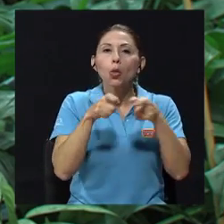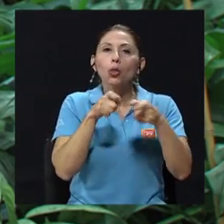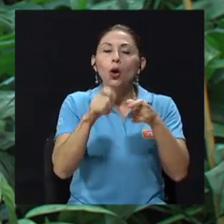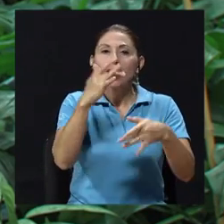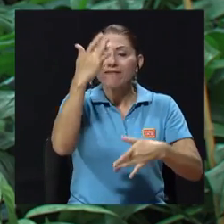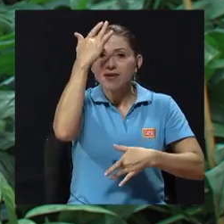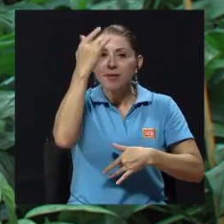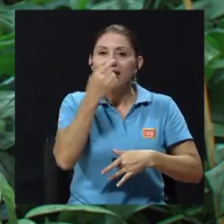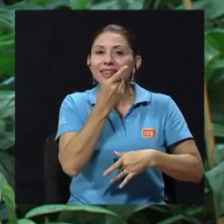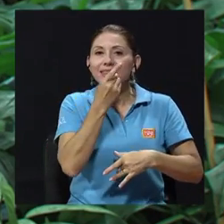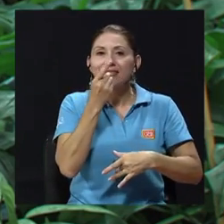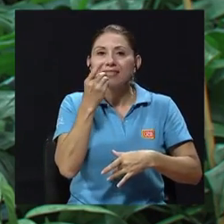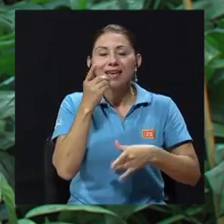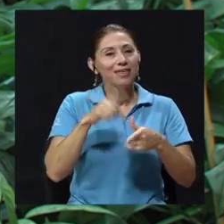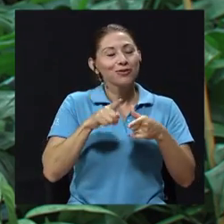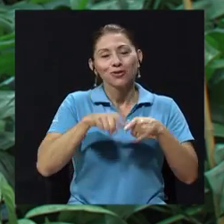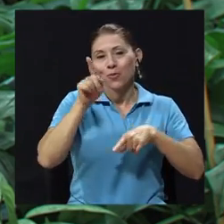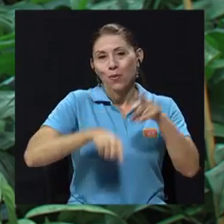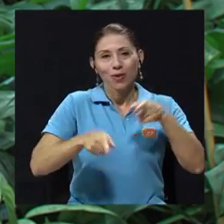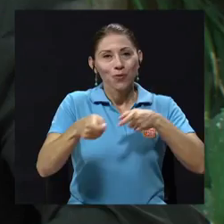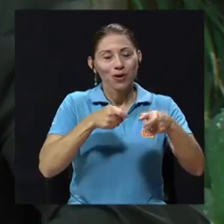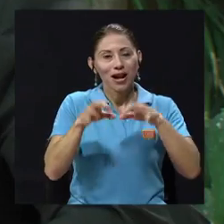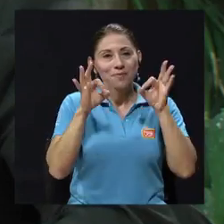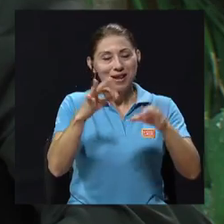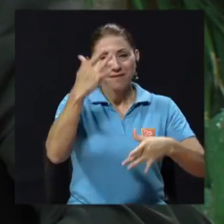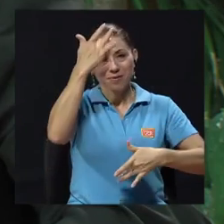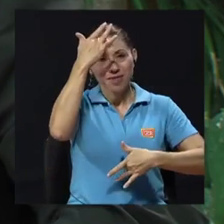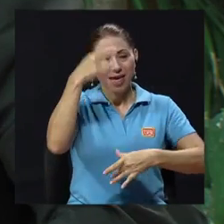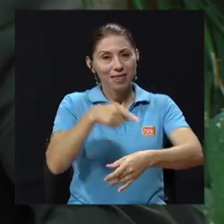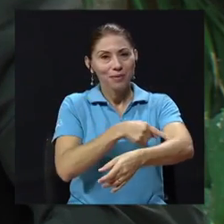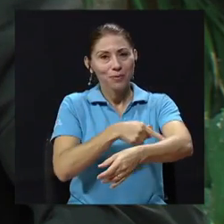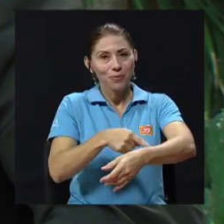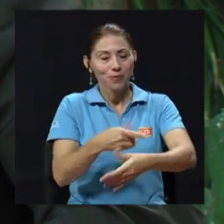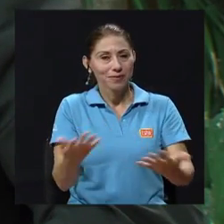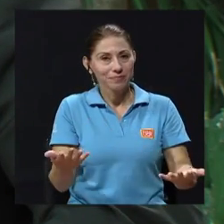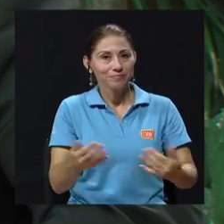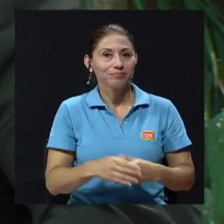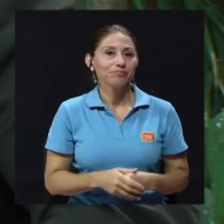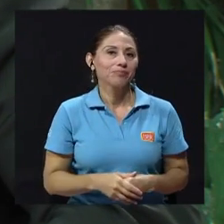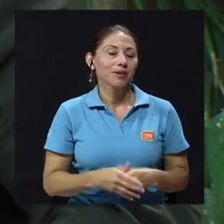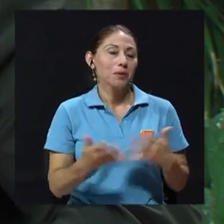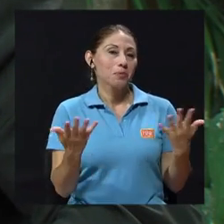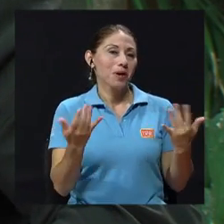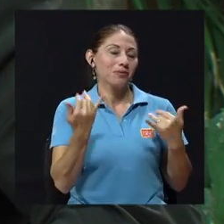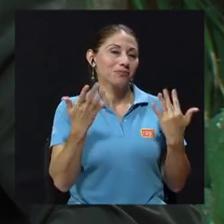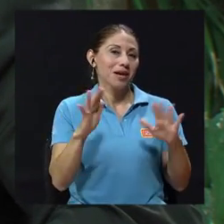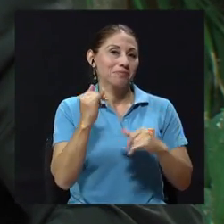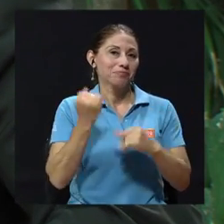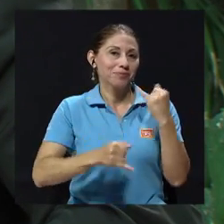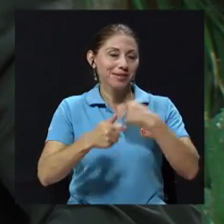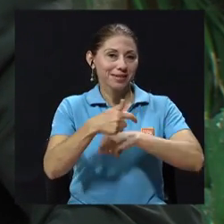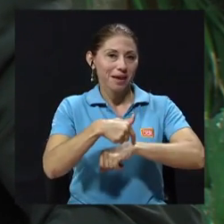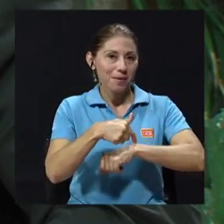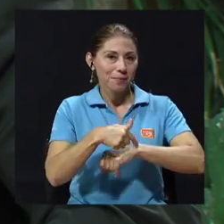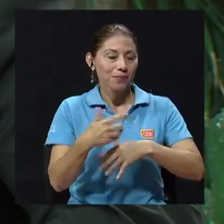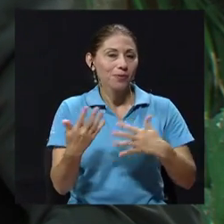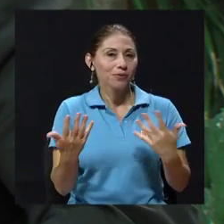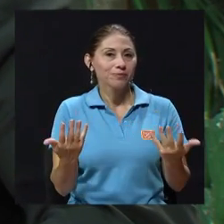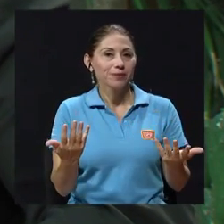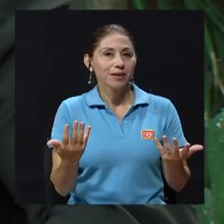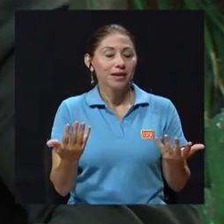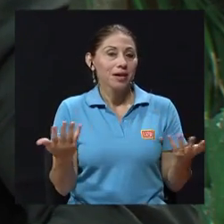usted no va a controlar bien la enfermedad bueno el tiempo se nos ha agotado y